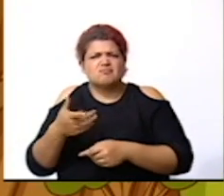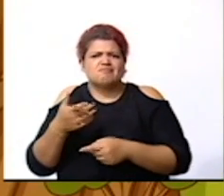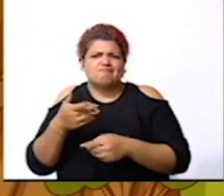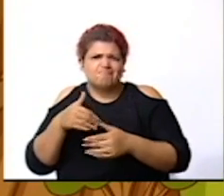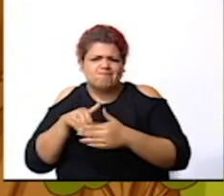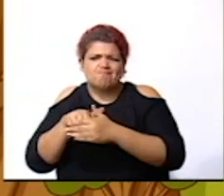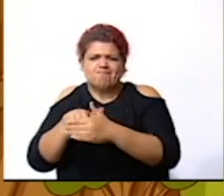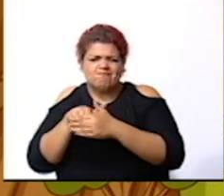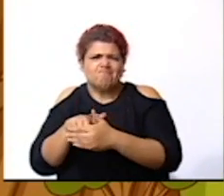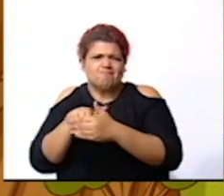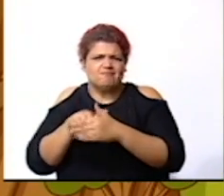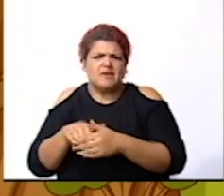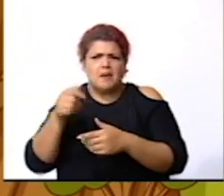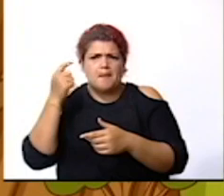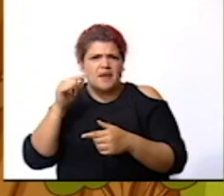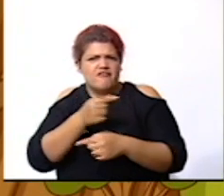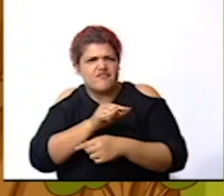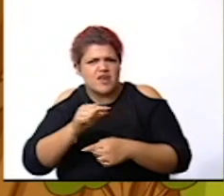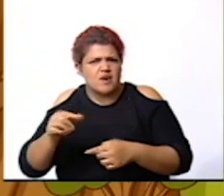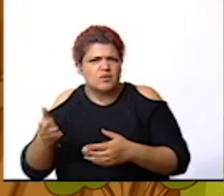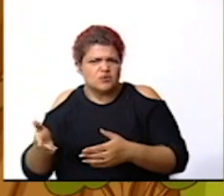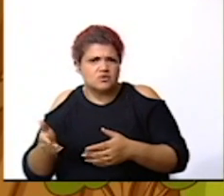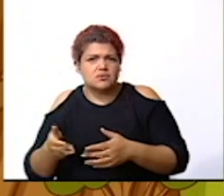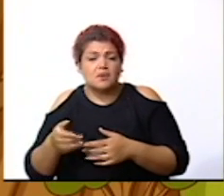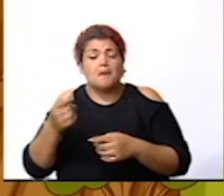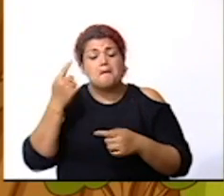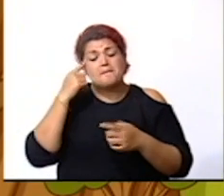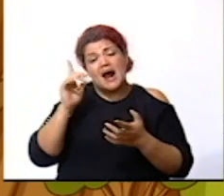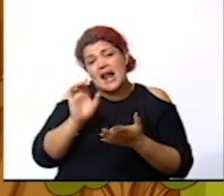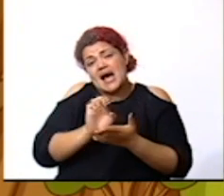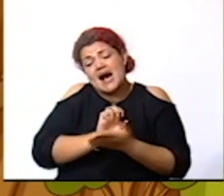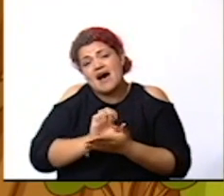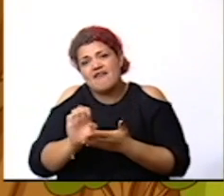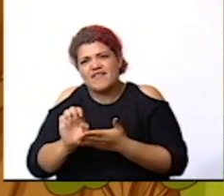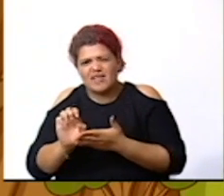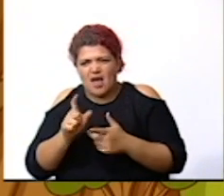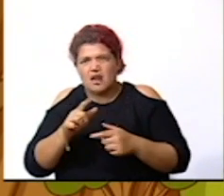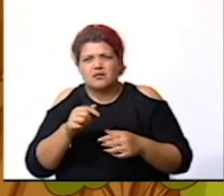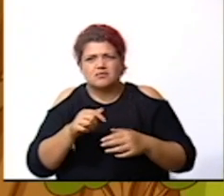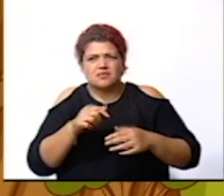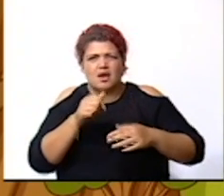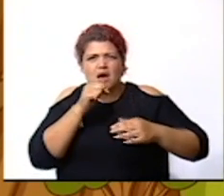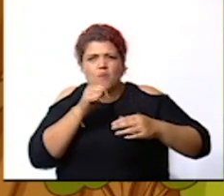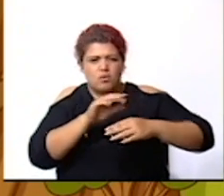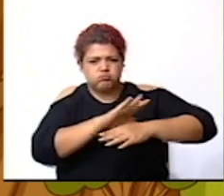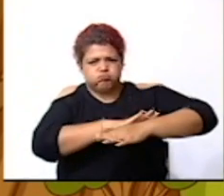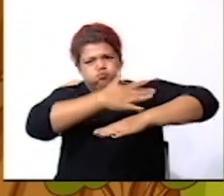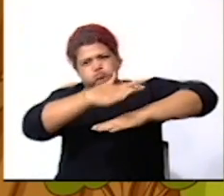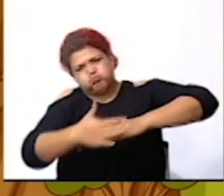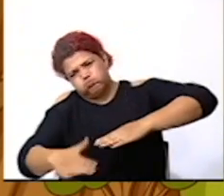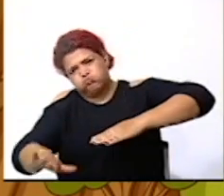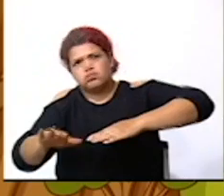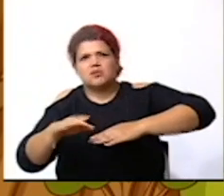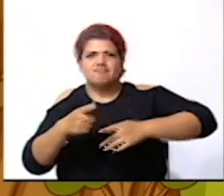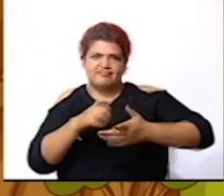que se encuentran en los ríos para así evitar el desbordamiento posteriormente de este otra cosa